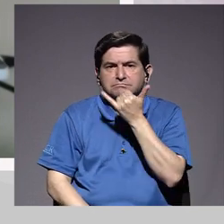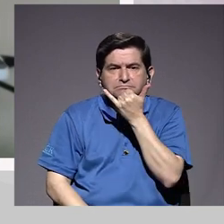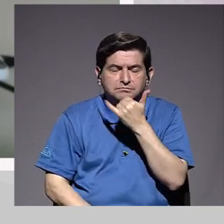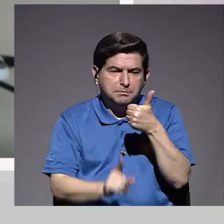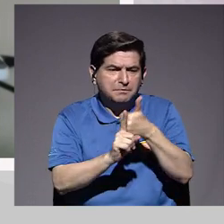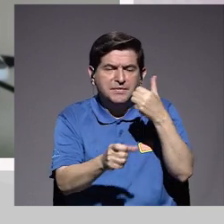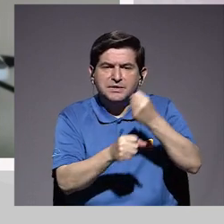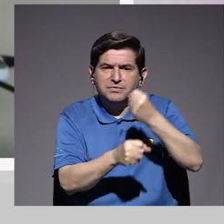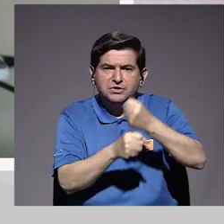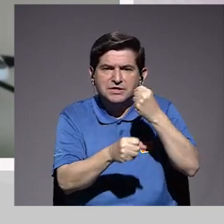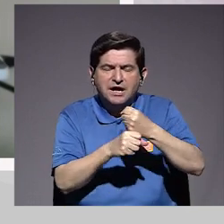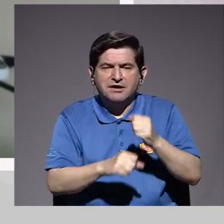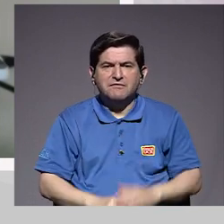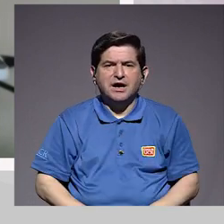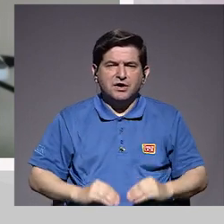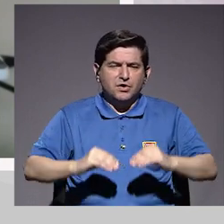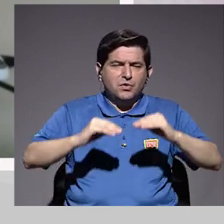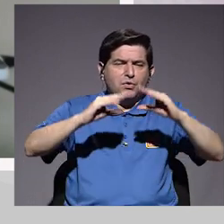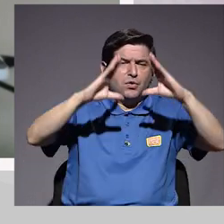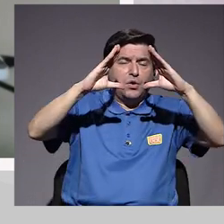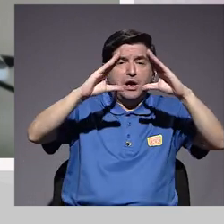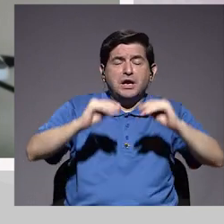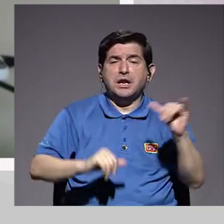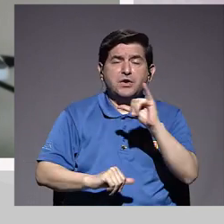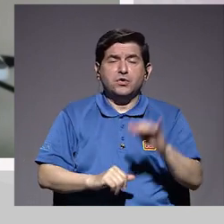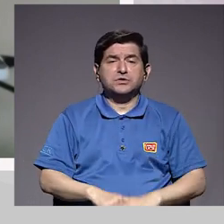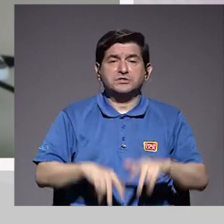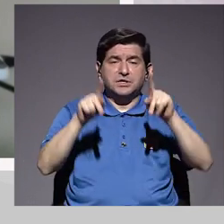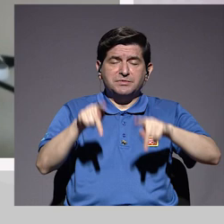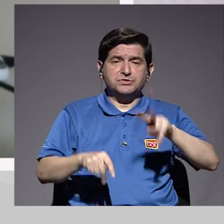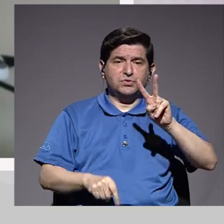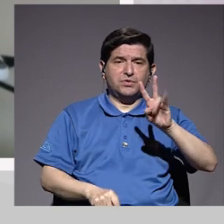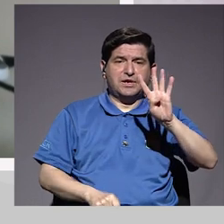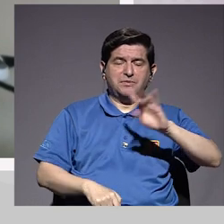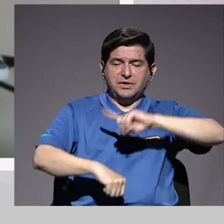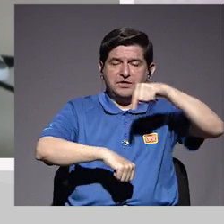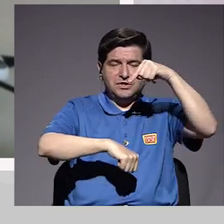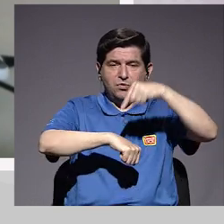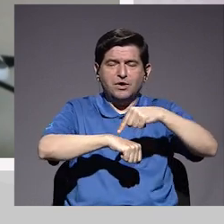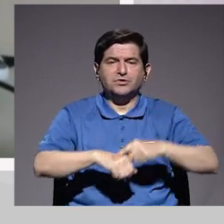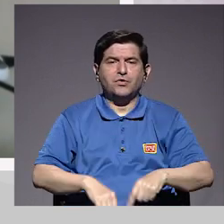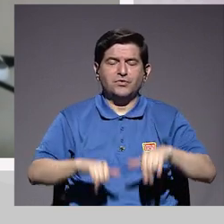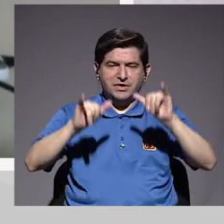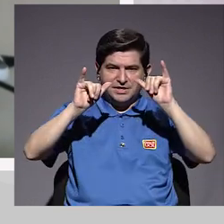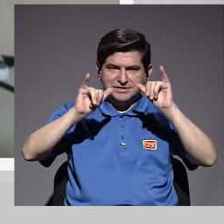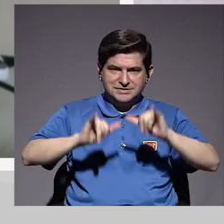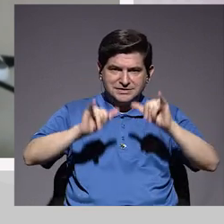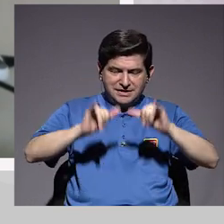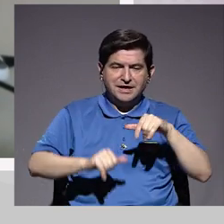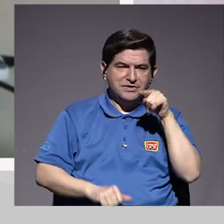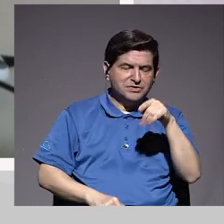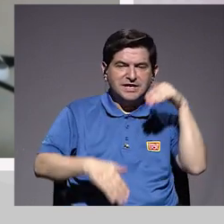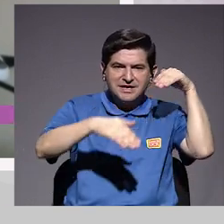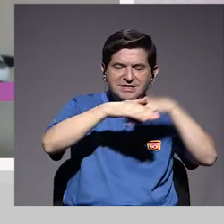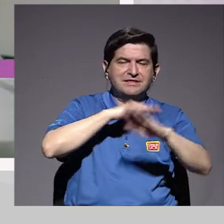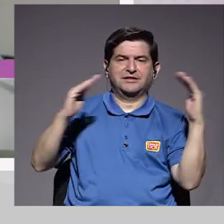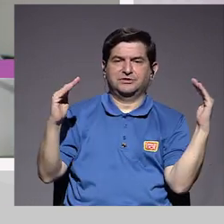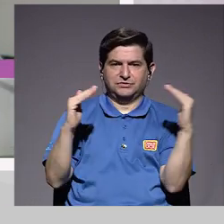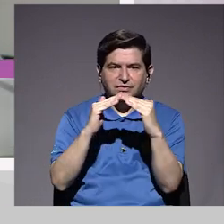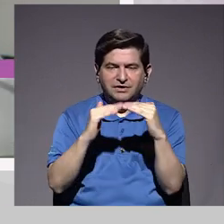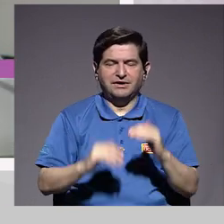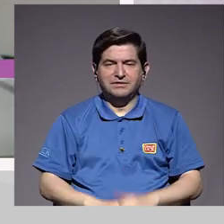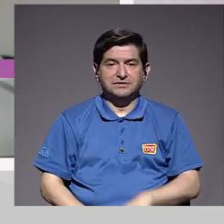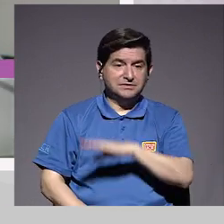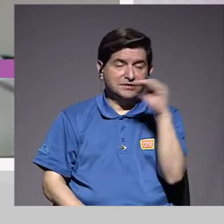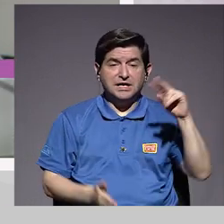durante el día las puede hacer durante la noche porque está a las 24 horas confinada. Entonces, genera un montón de presión, además, y genera mucho